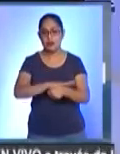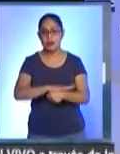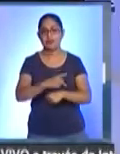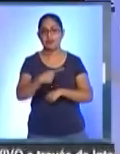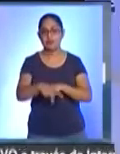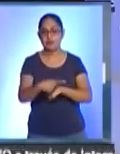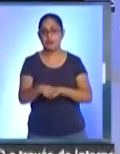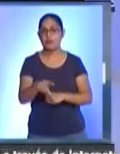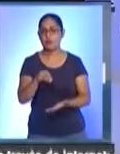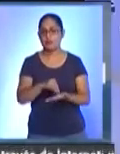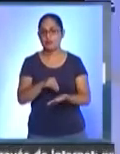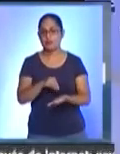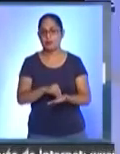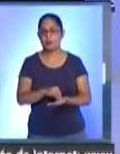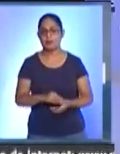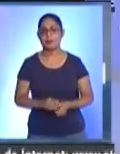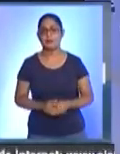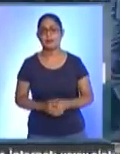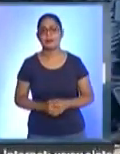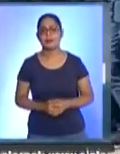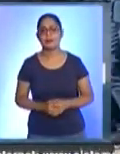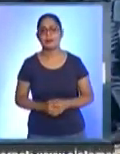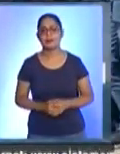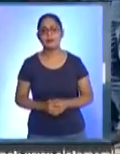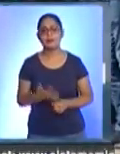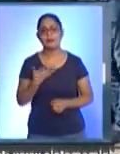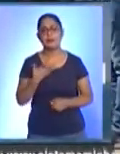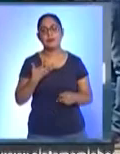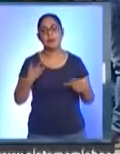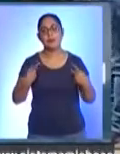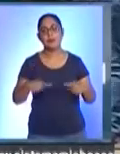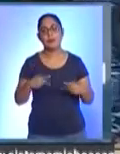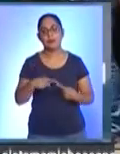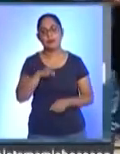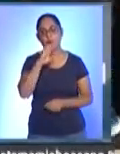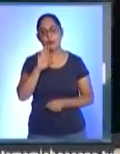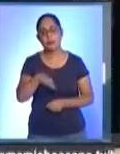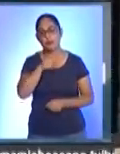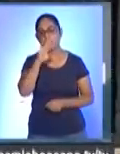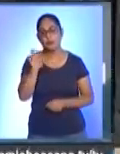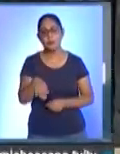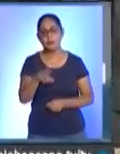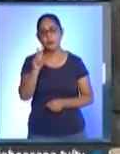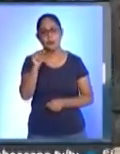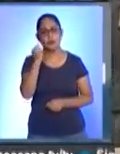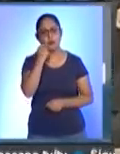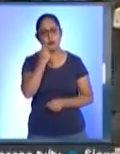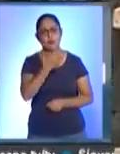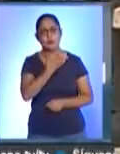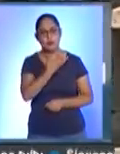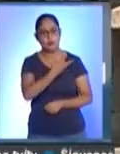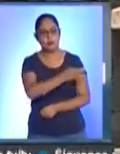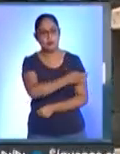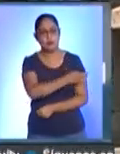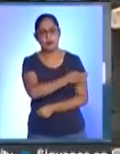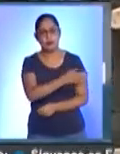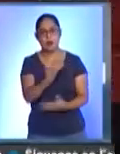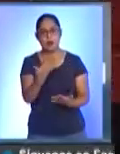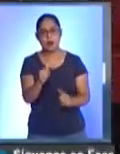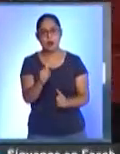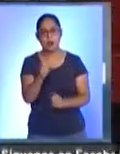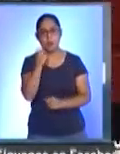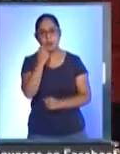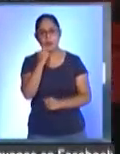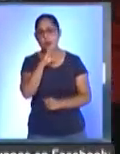siguen latentes. Los casos de personas que han muerto a pesar de tener completo su esquema de vacunación contra el COVID-19